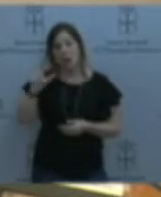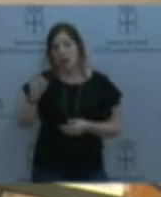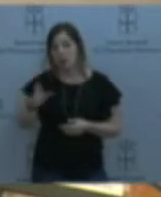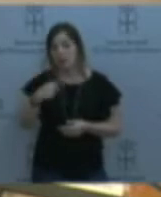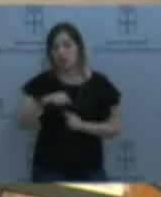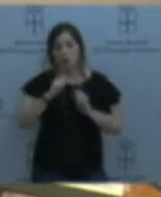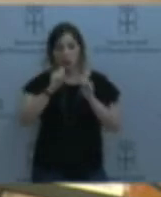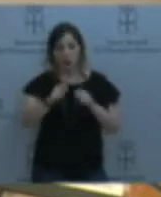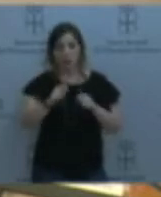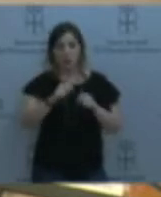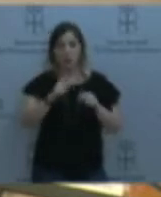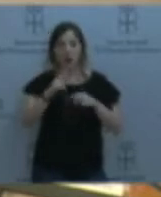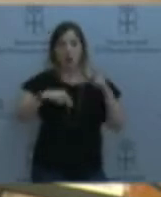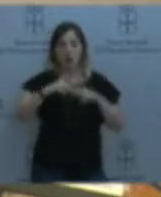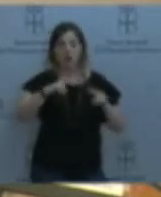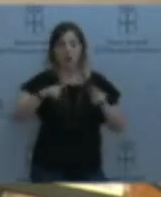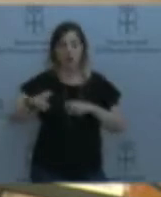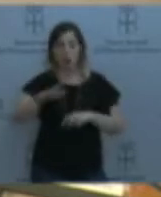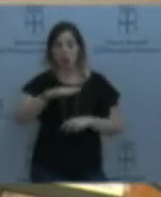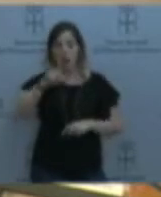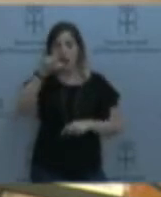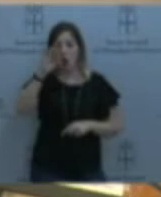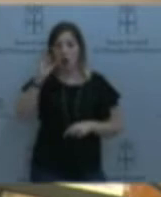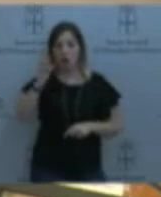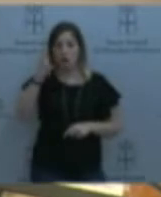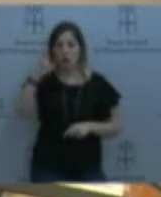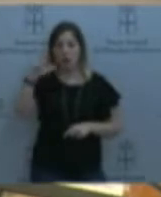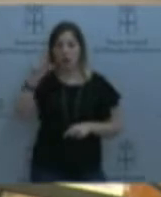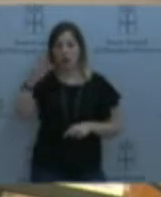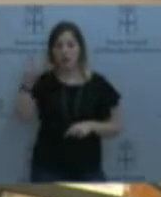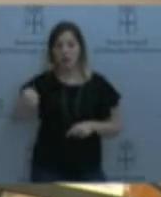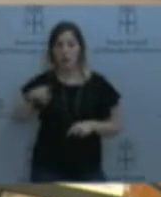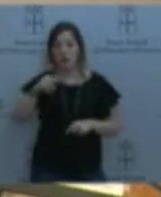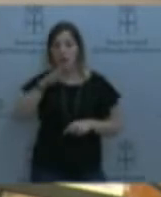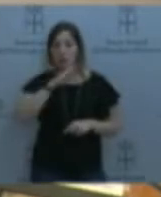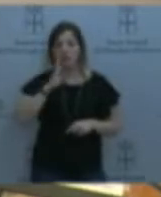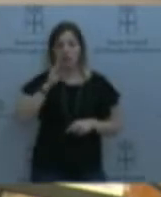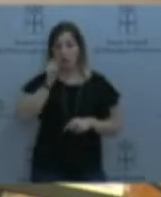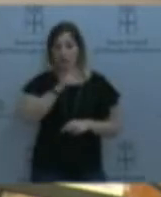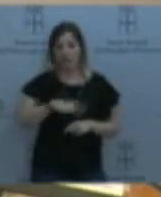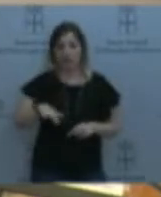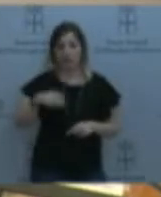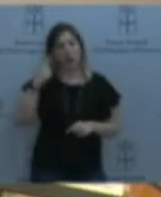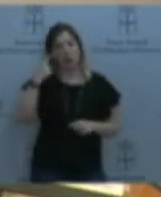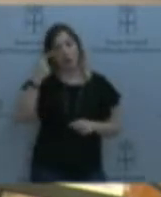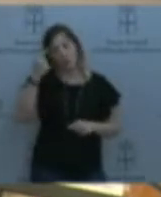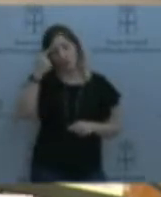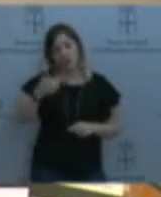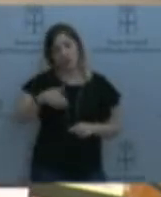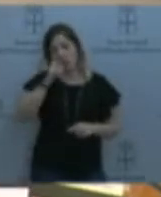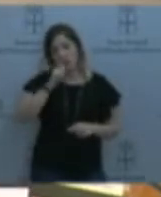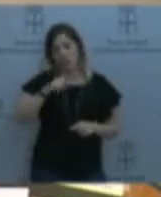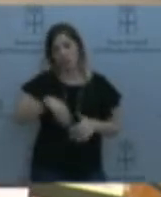Pilares y también en el materno infantil. Nuestras previsiones en el año 19 –y lo verán el presupuesto– será prioridad